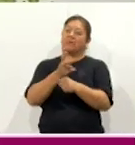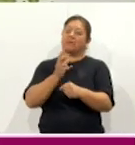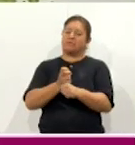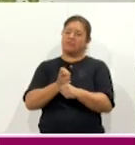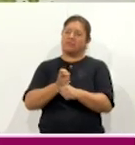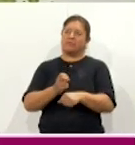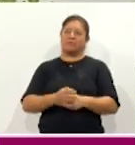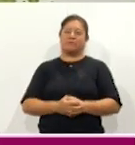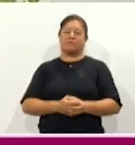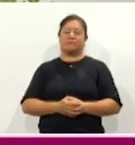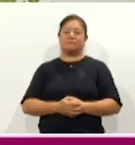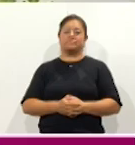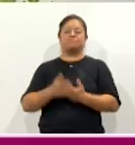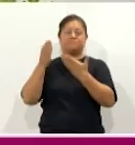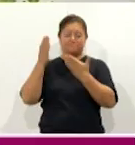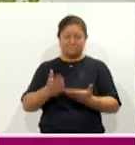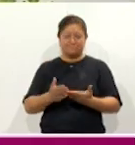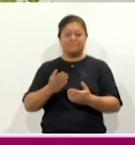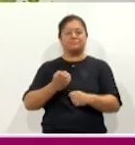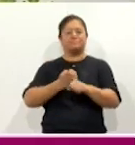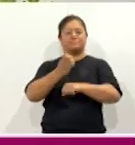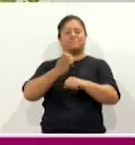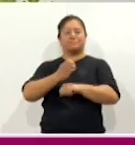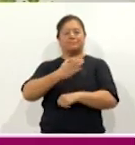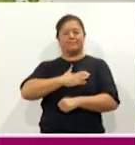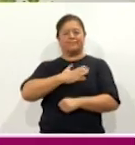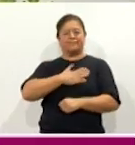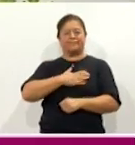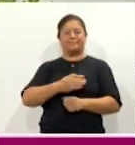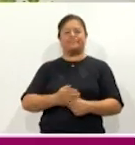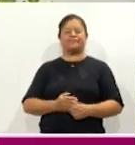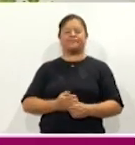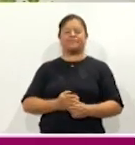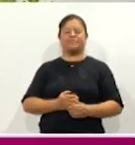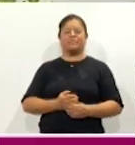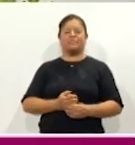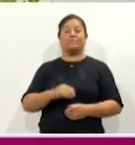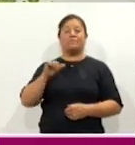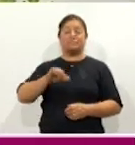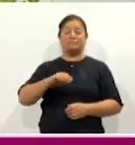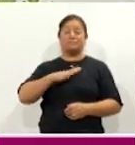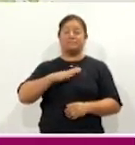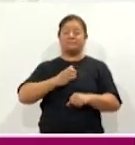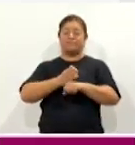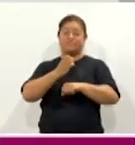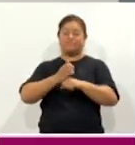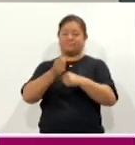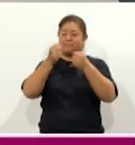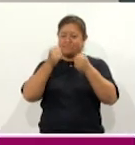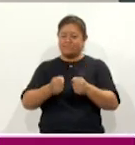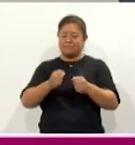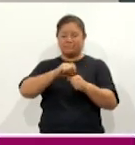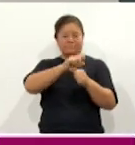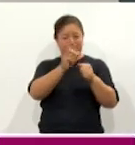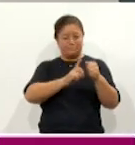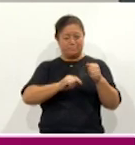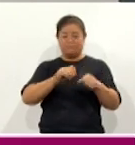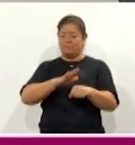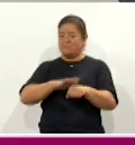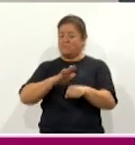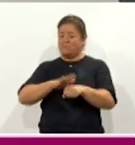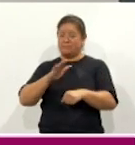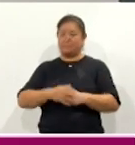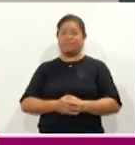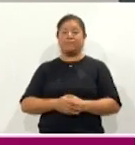que visiten nuestro estado, que hoy es el estado más seguro del país. En su intervención, el